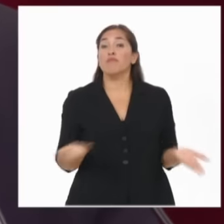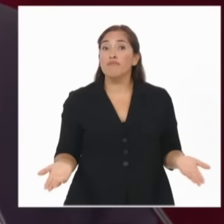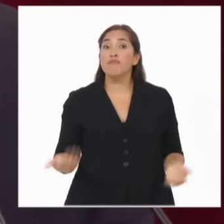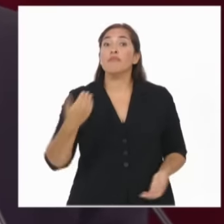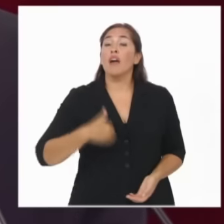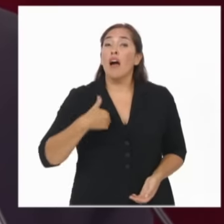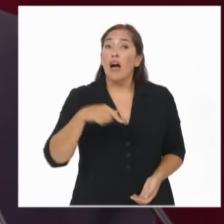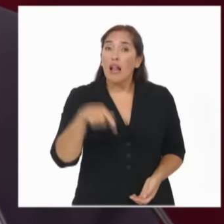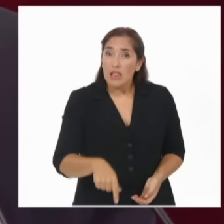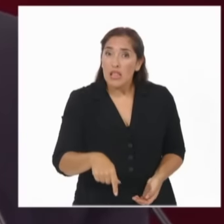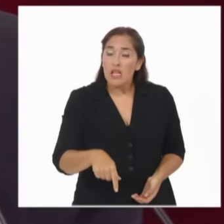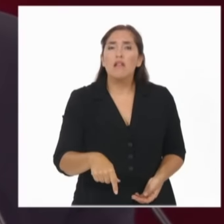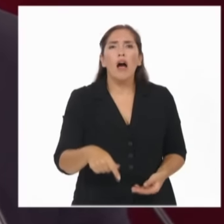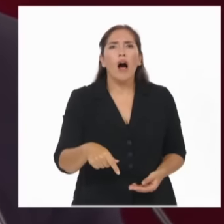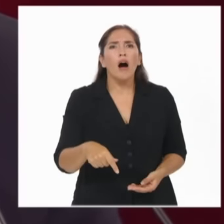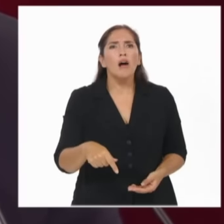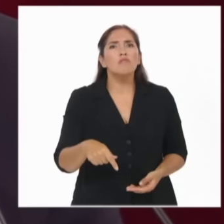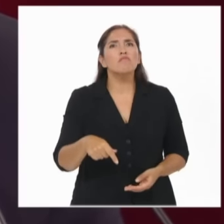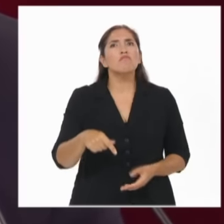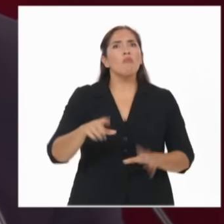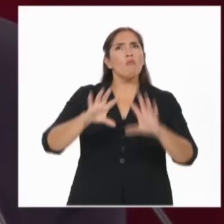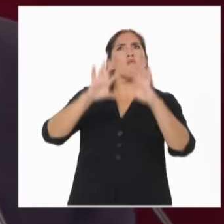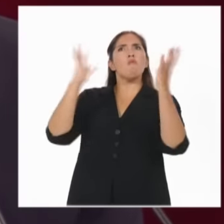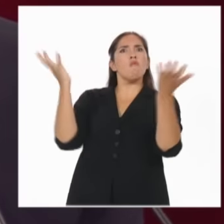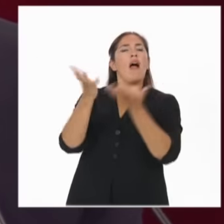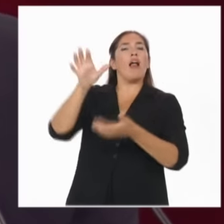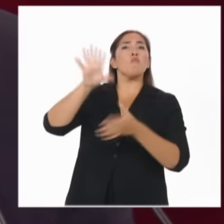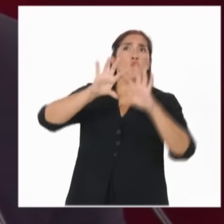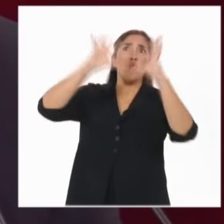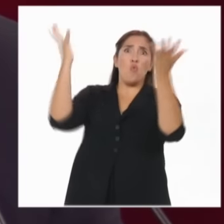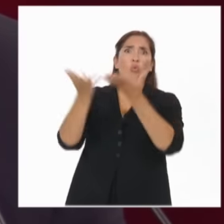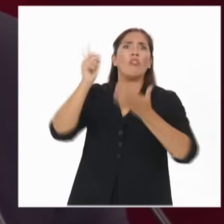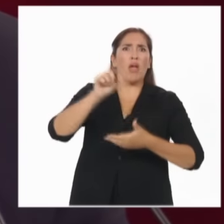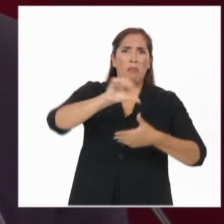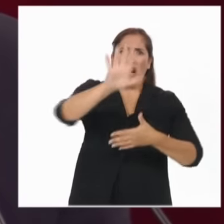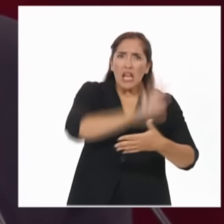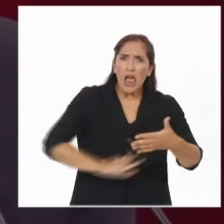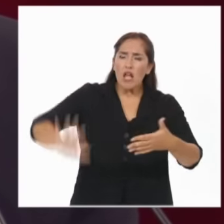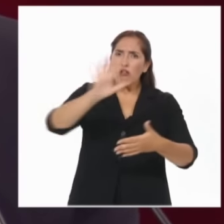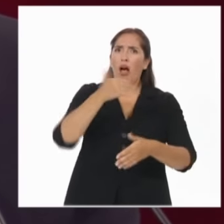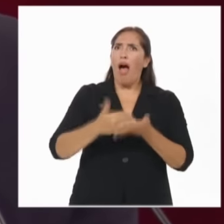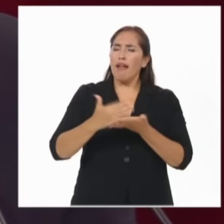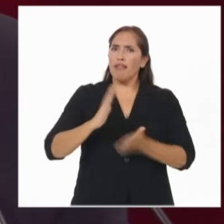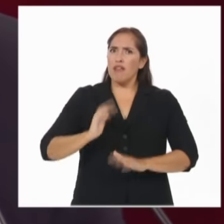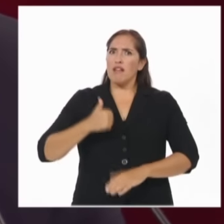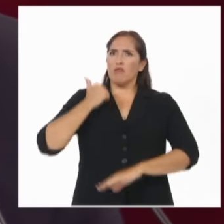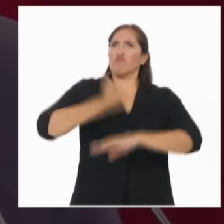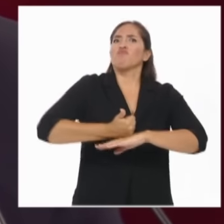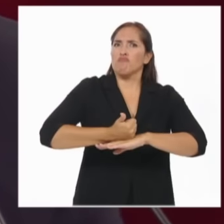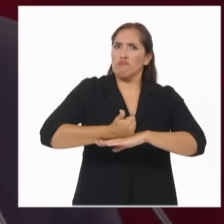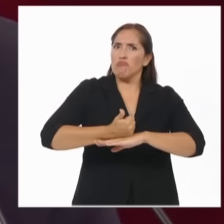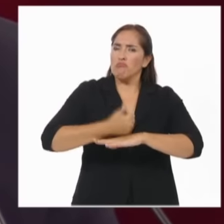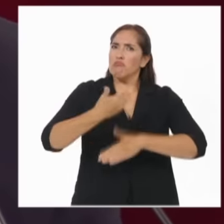Argentina es cada vez más un actor protagónico en la región y en el mundo y empieza a ser conocido por sus